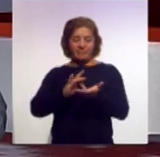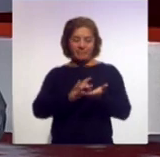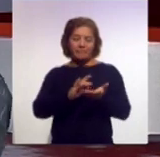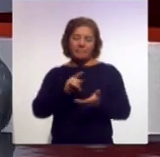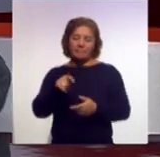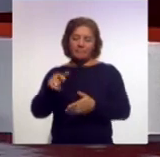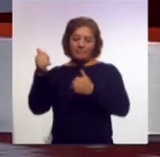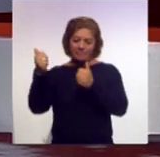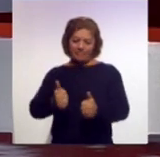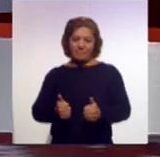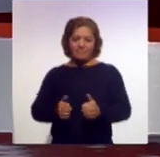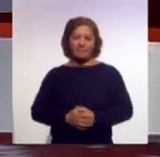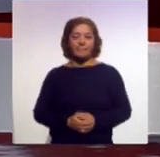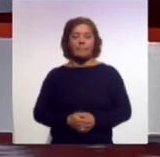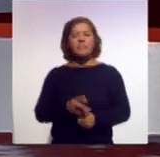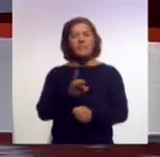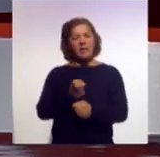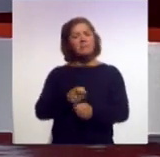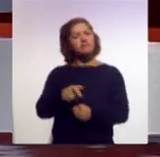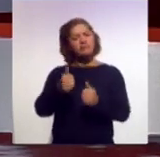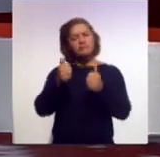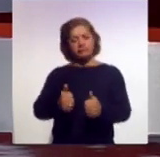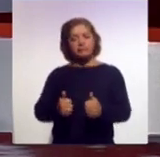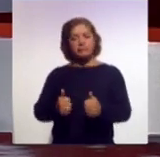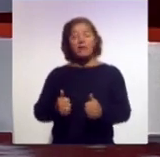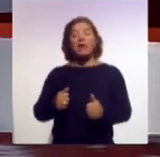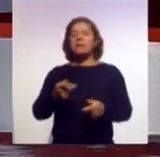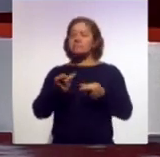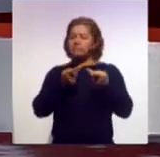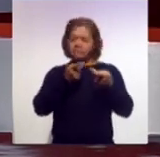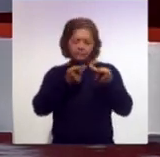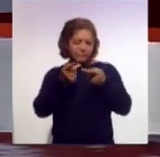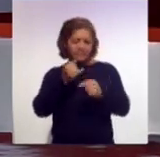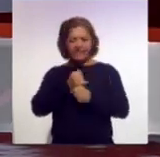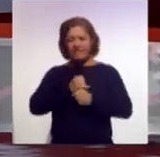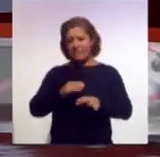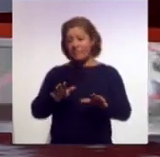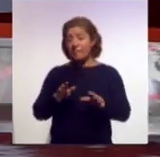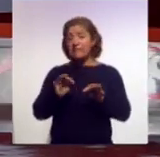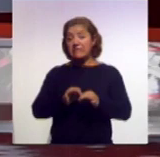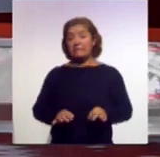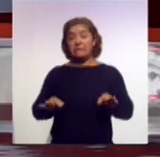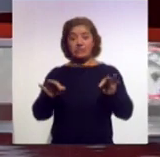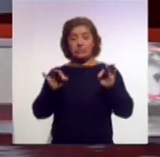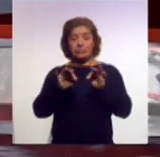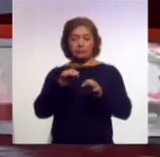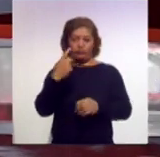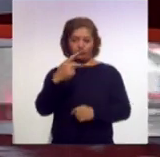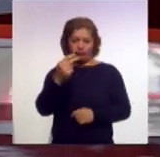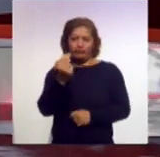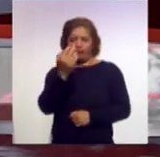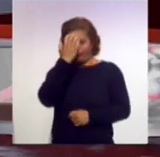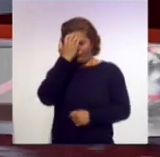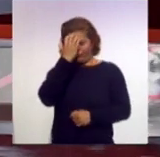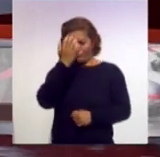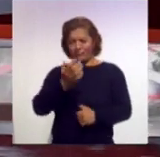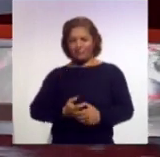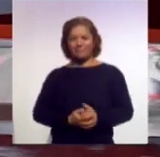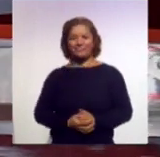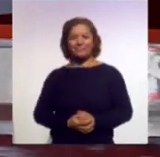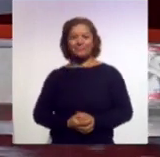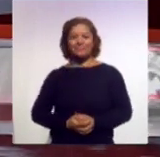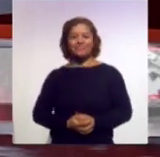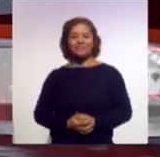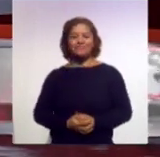nosotros. Lo invitamos a que se quede porque le hemos preparado la información más importante, la que usted necesita conocer,